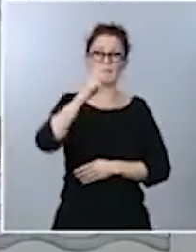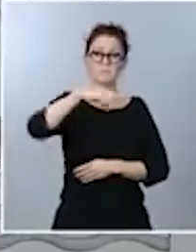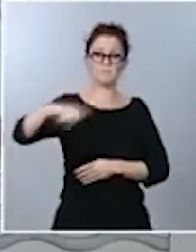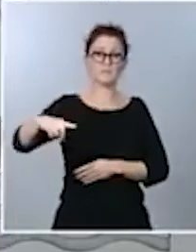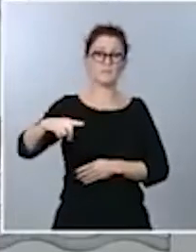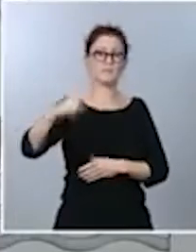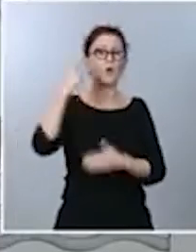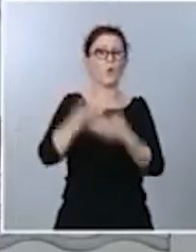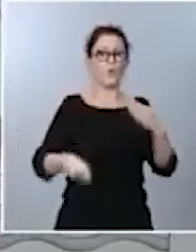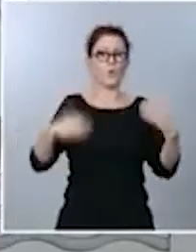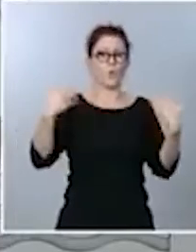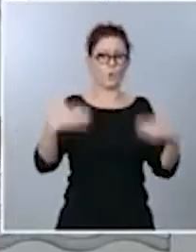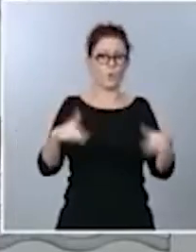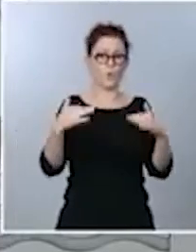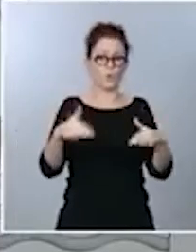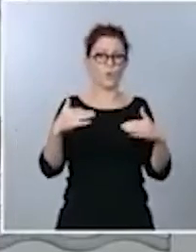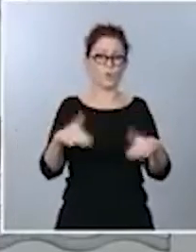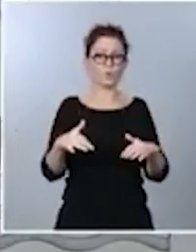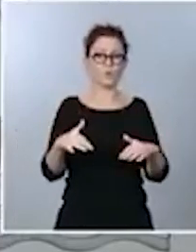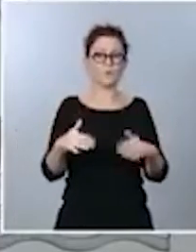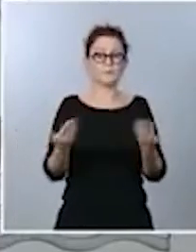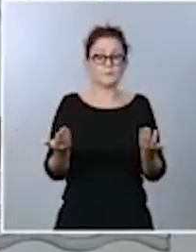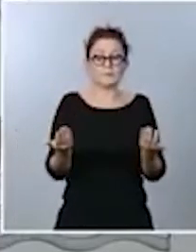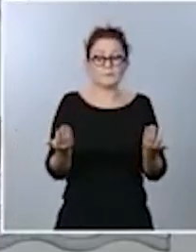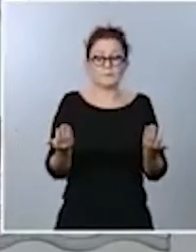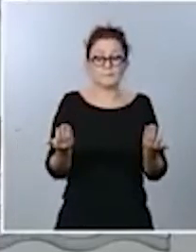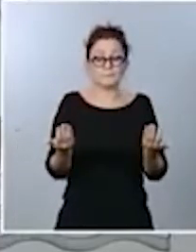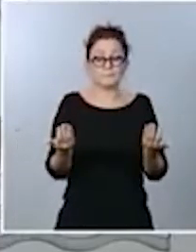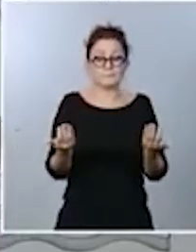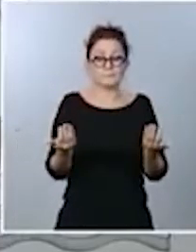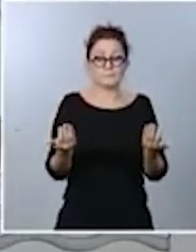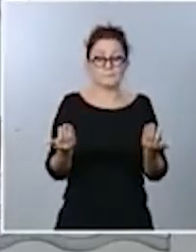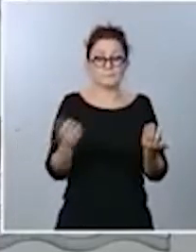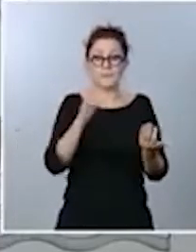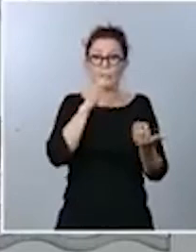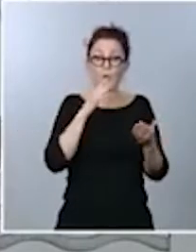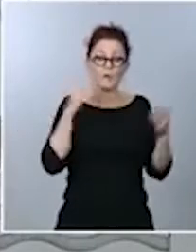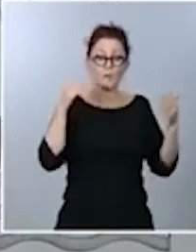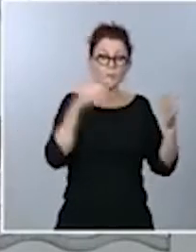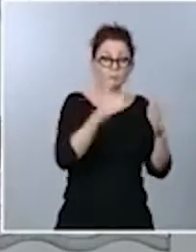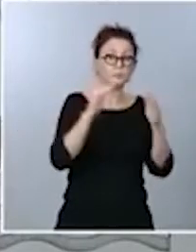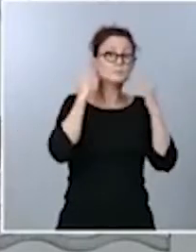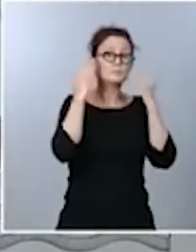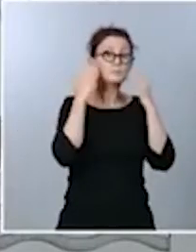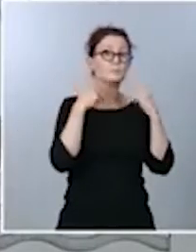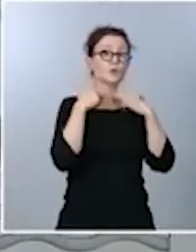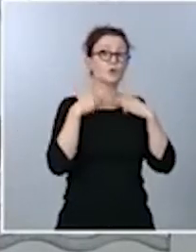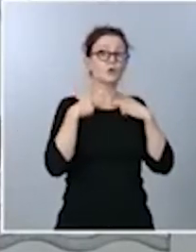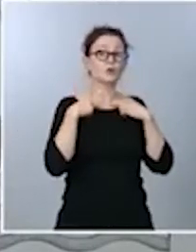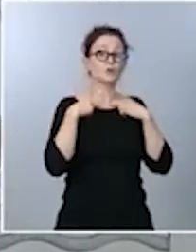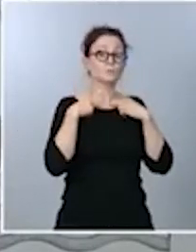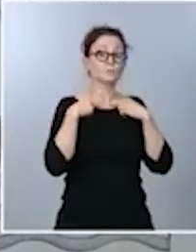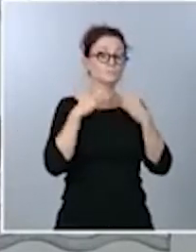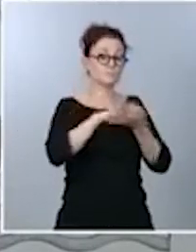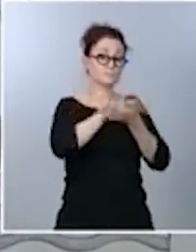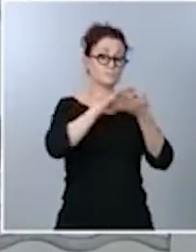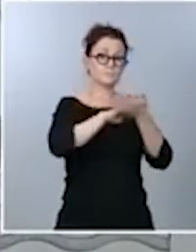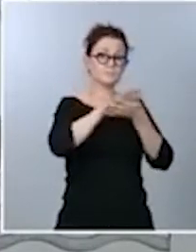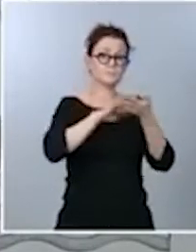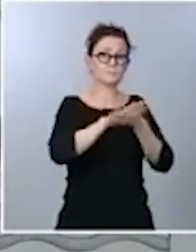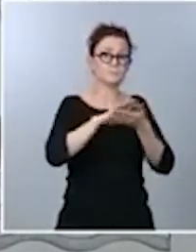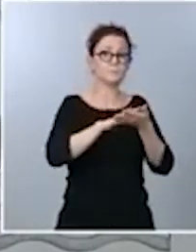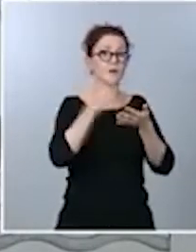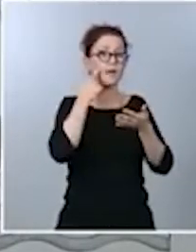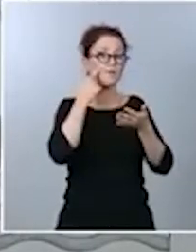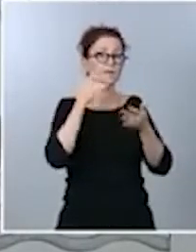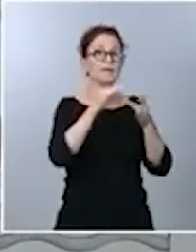cuando el debate que se centra en el Congreso de los Diputados tiene que ver con quién se disputa el liderazgo